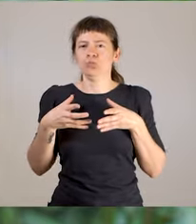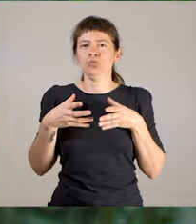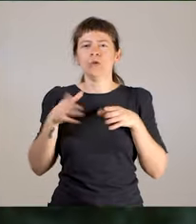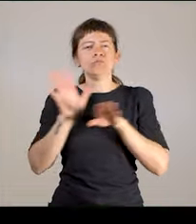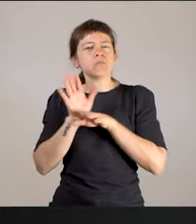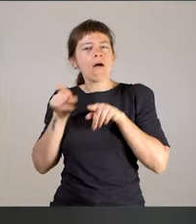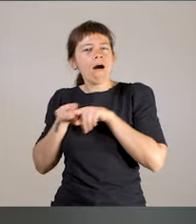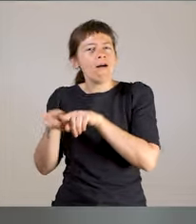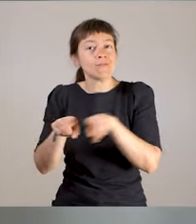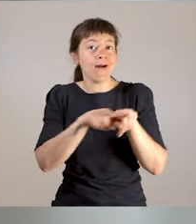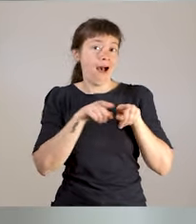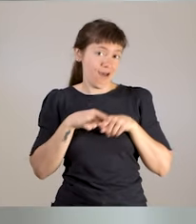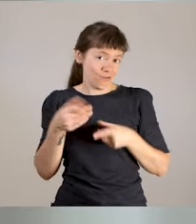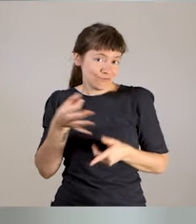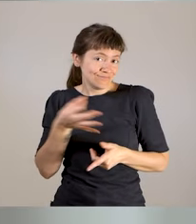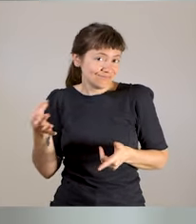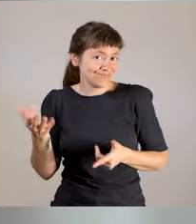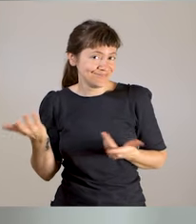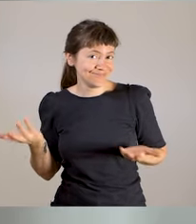¿no?